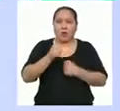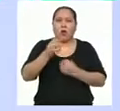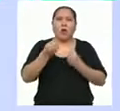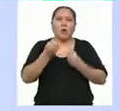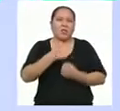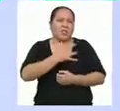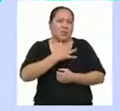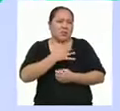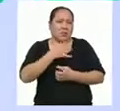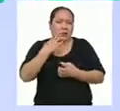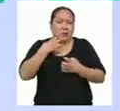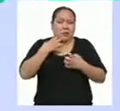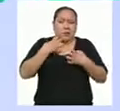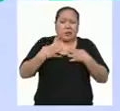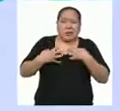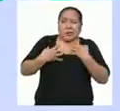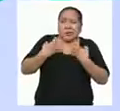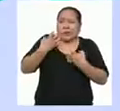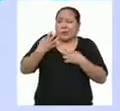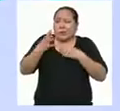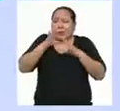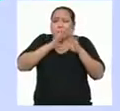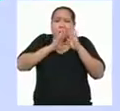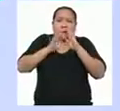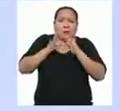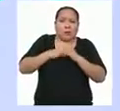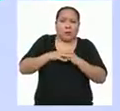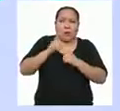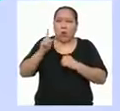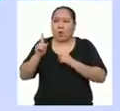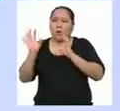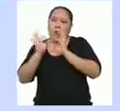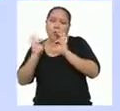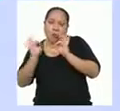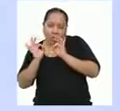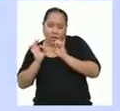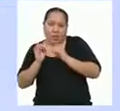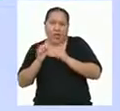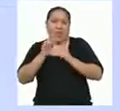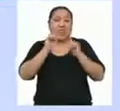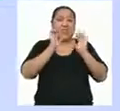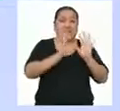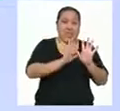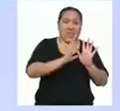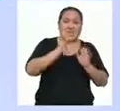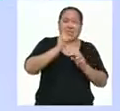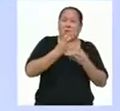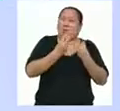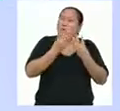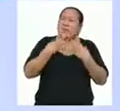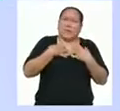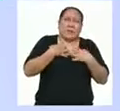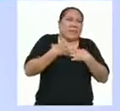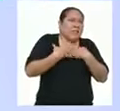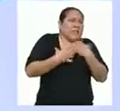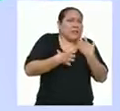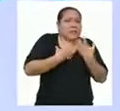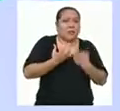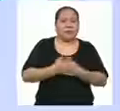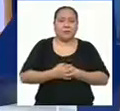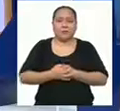ha sentido últimamente? Siendo uno nada estresado y diez demasiado estresado.